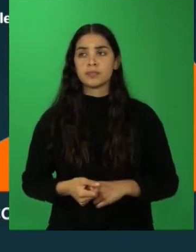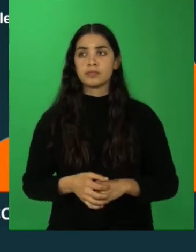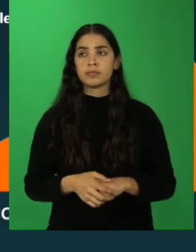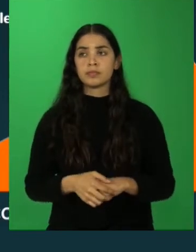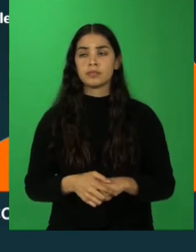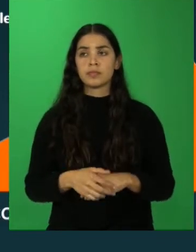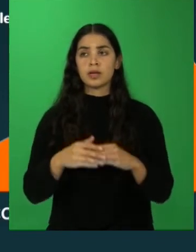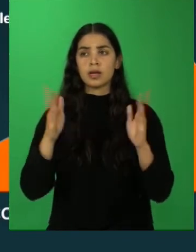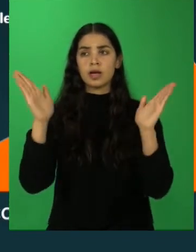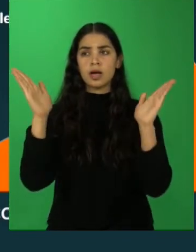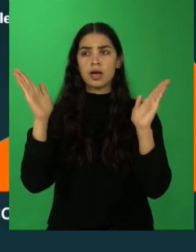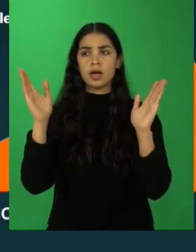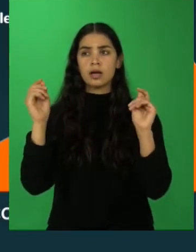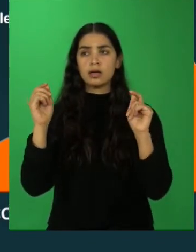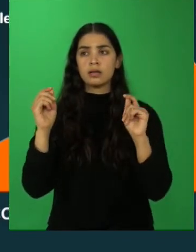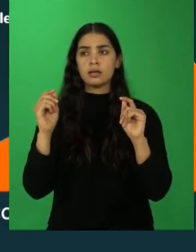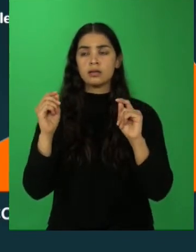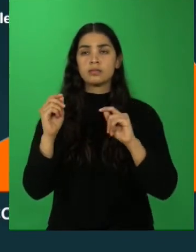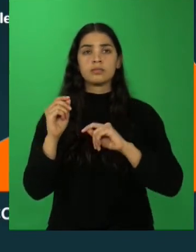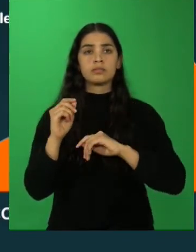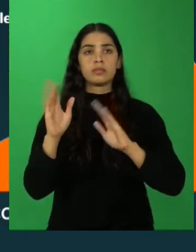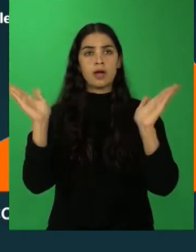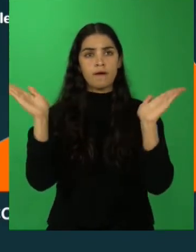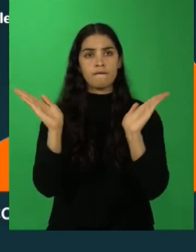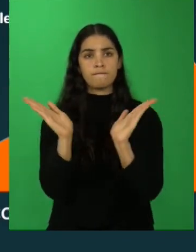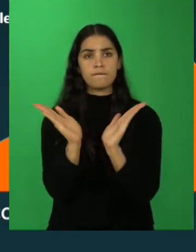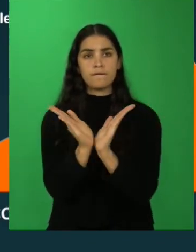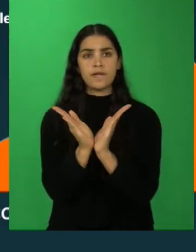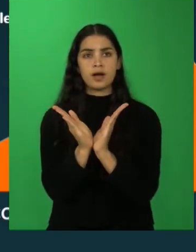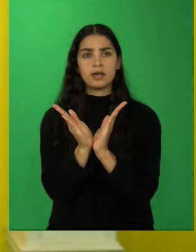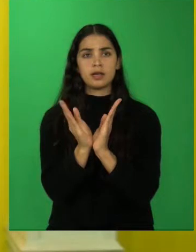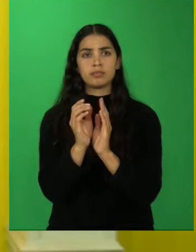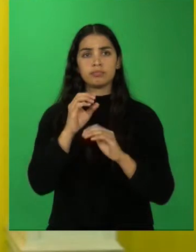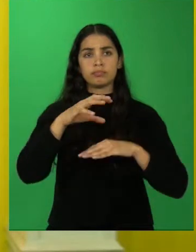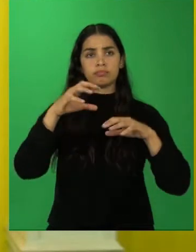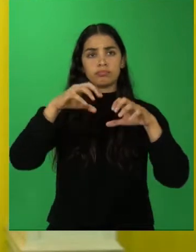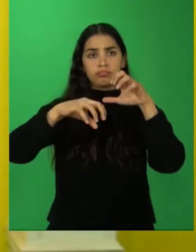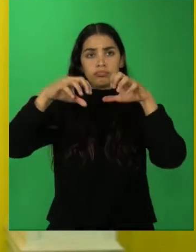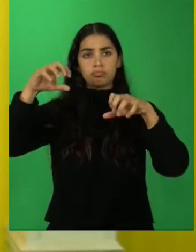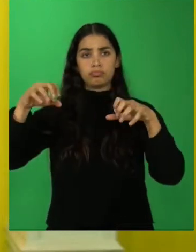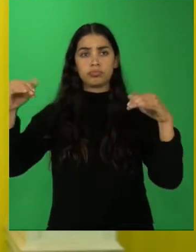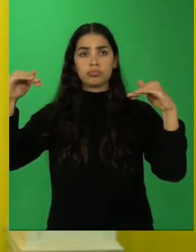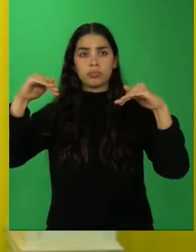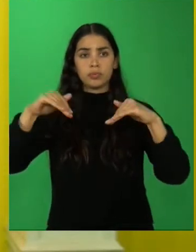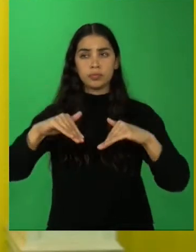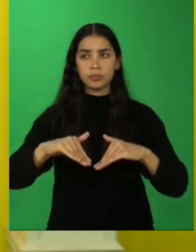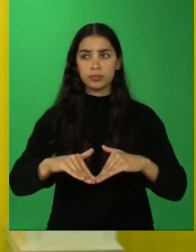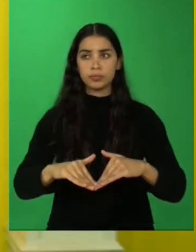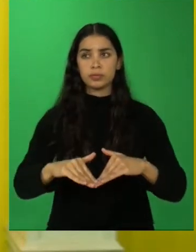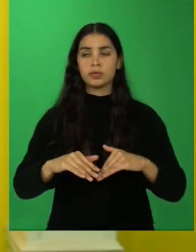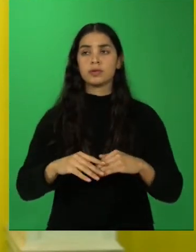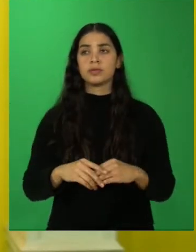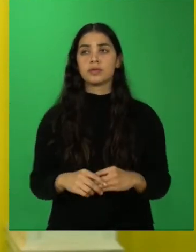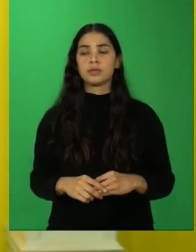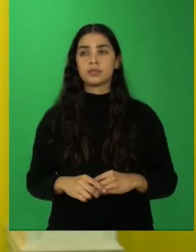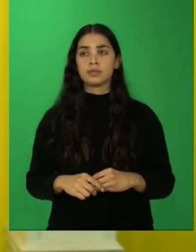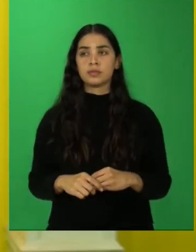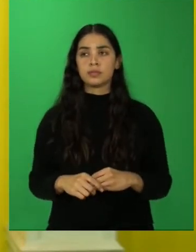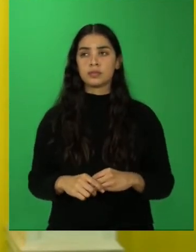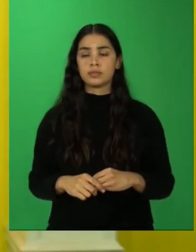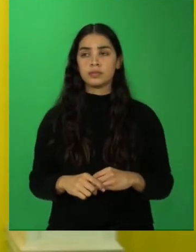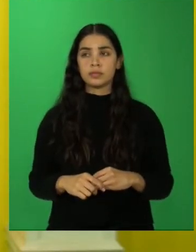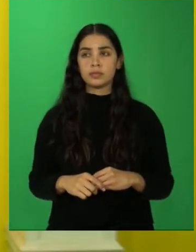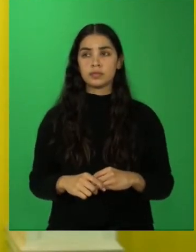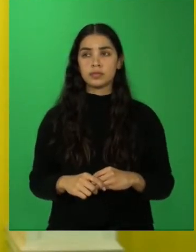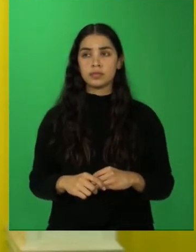El valle transversal es una cadena montañosa que recorre de este a oeste el territorio.